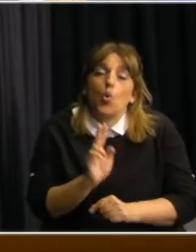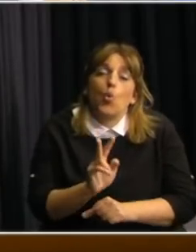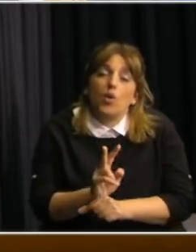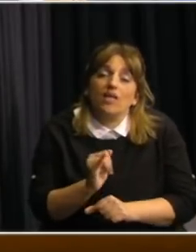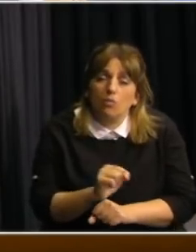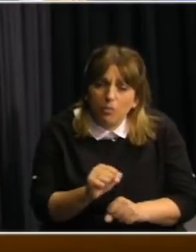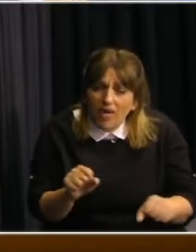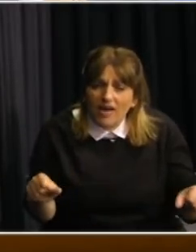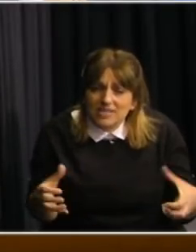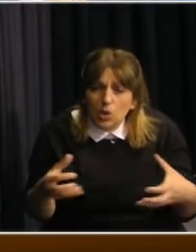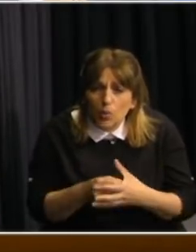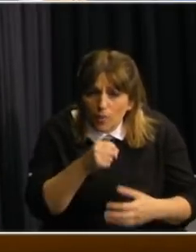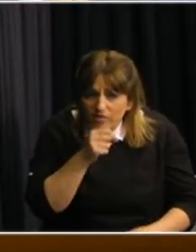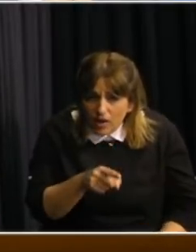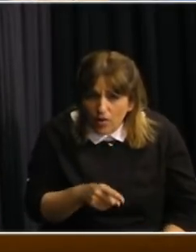en esta población? Gracias